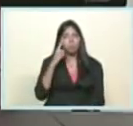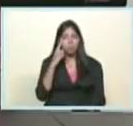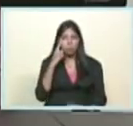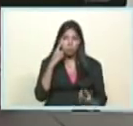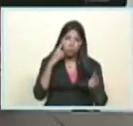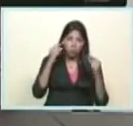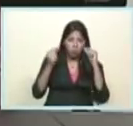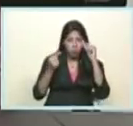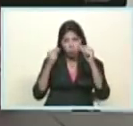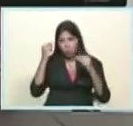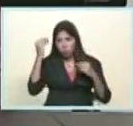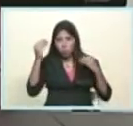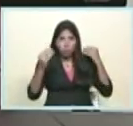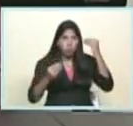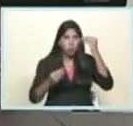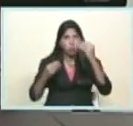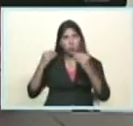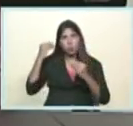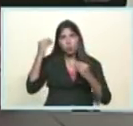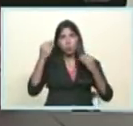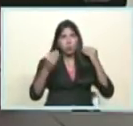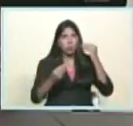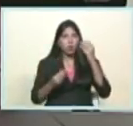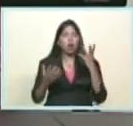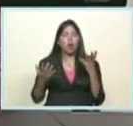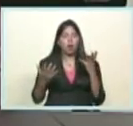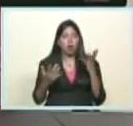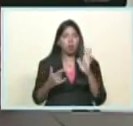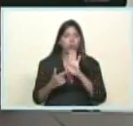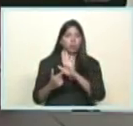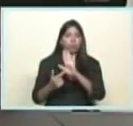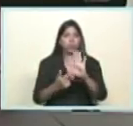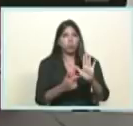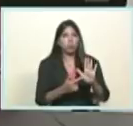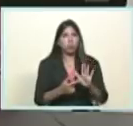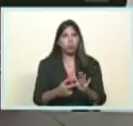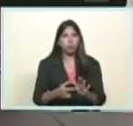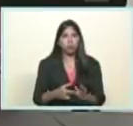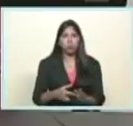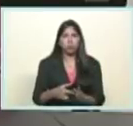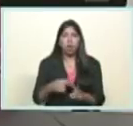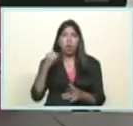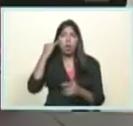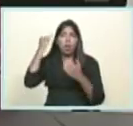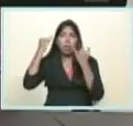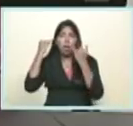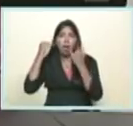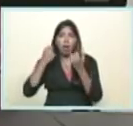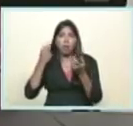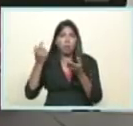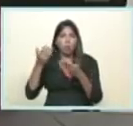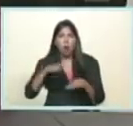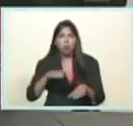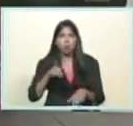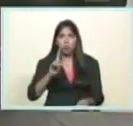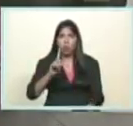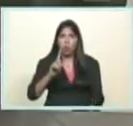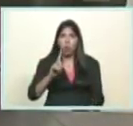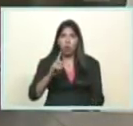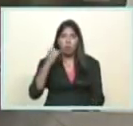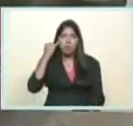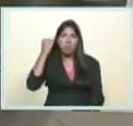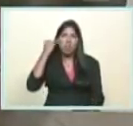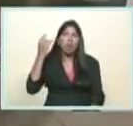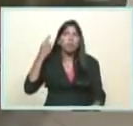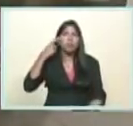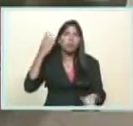revitalizarnos en su doctrina en su legado en su pensamiento que está vivo está vivo Chávez está vivo en su